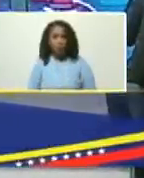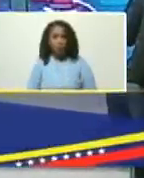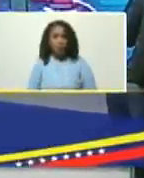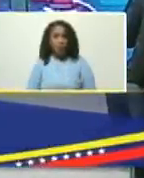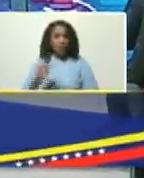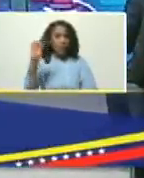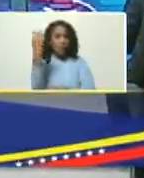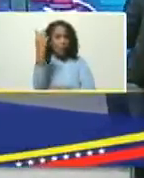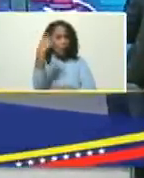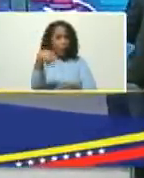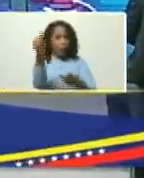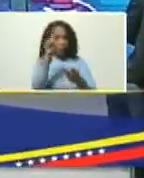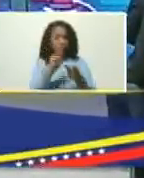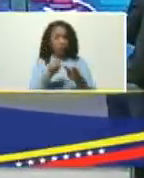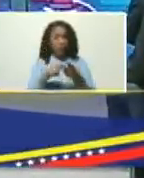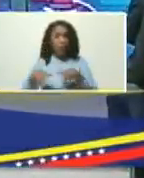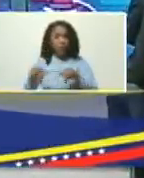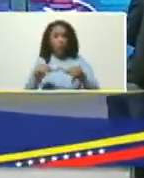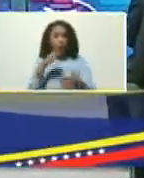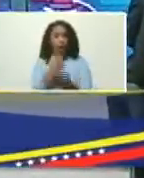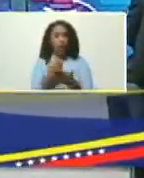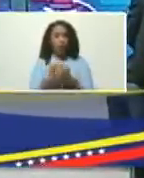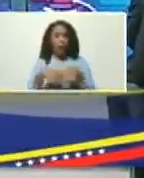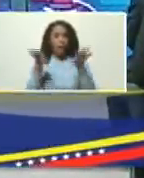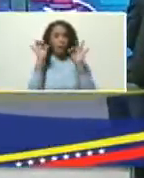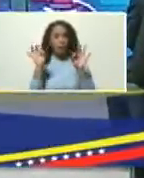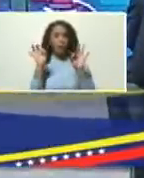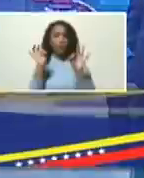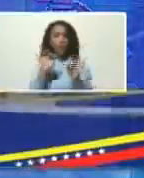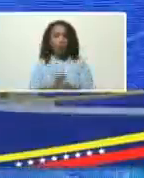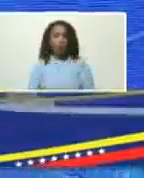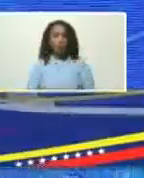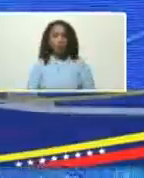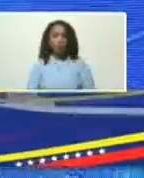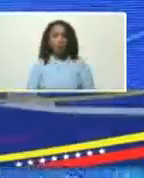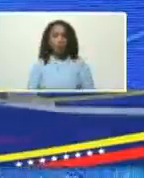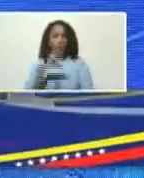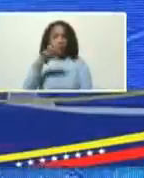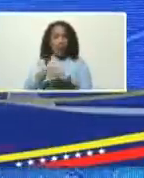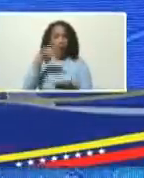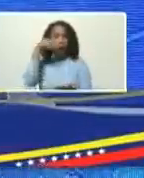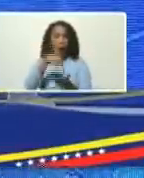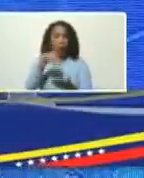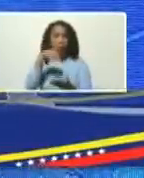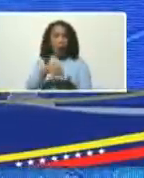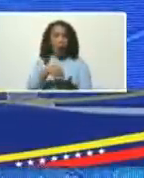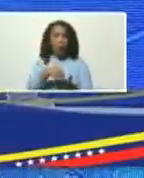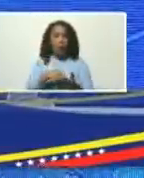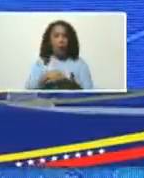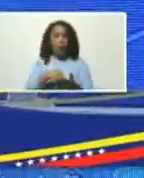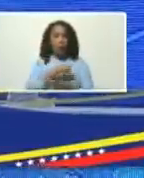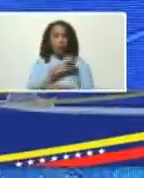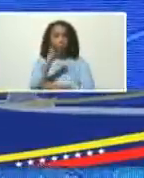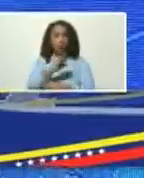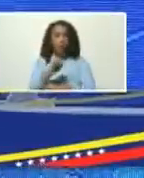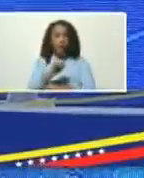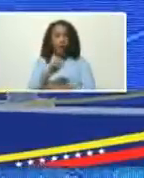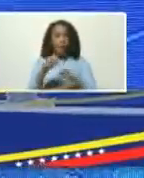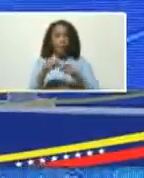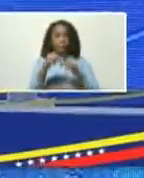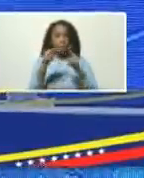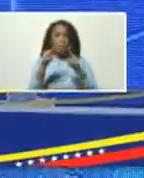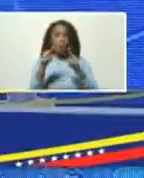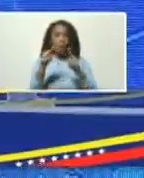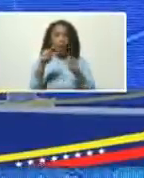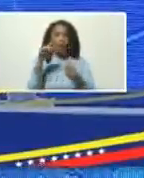segunda zona económica especial estado carabobo la zona puerto cabello